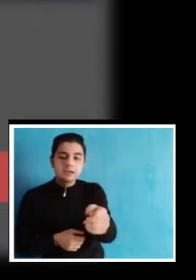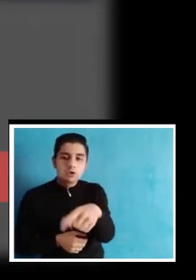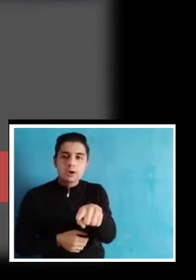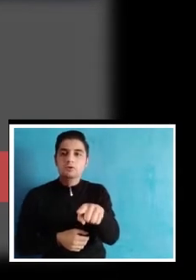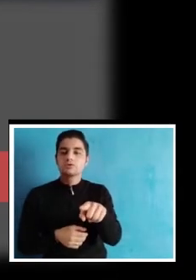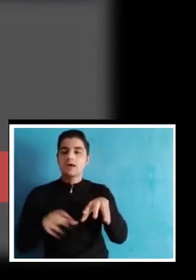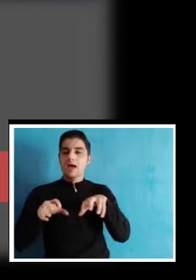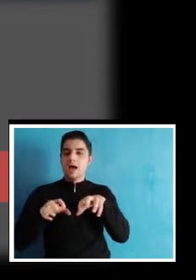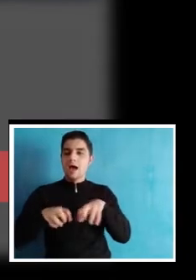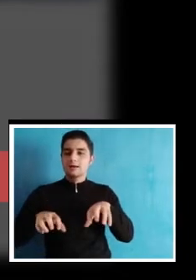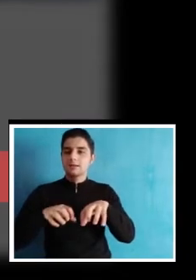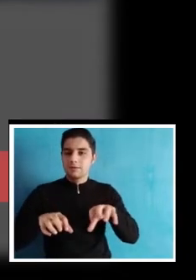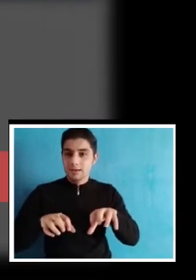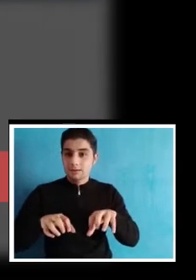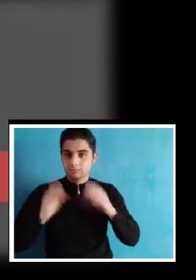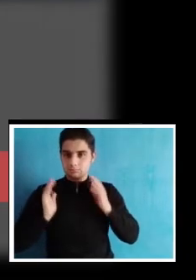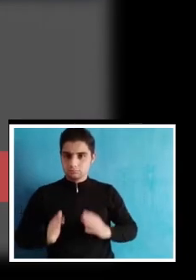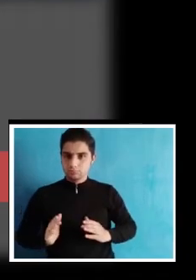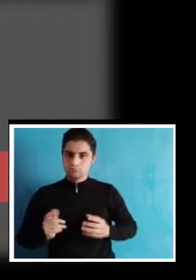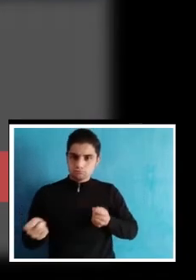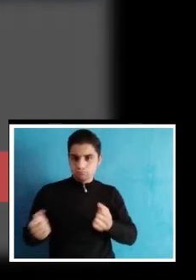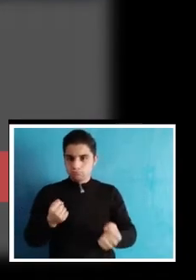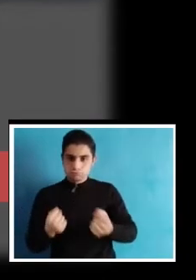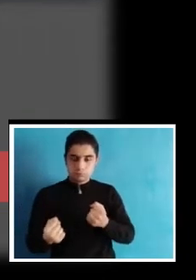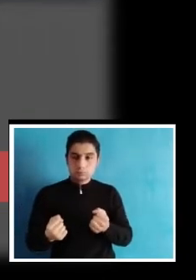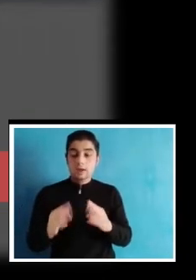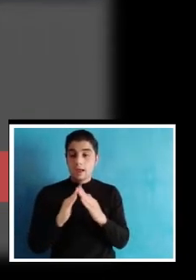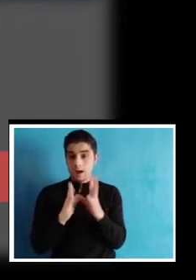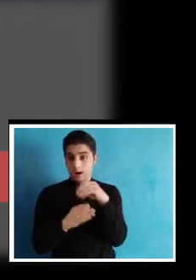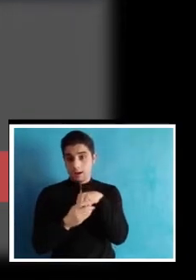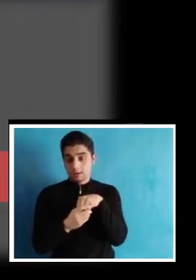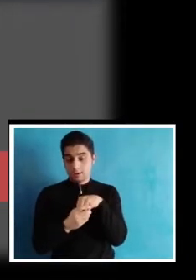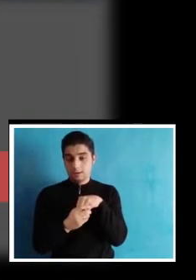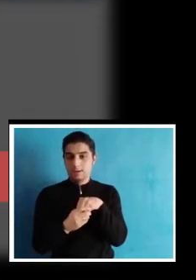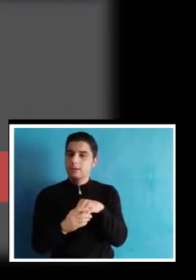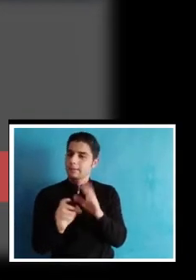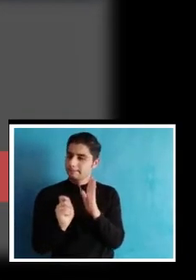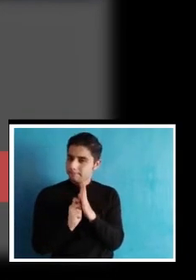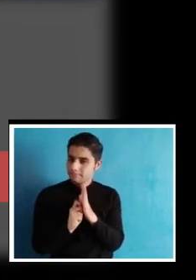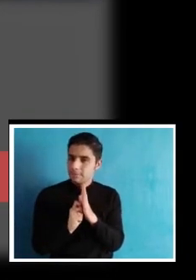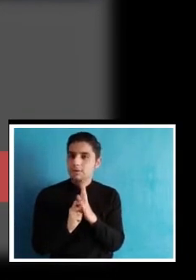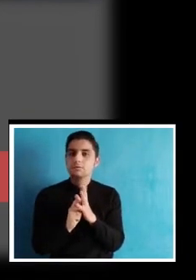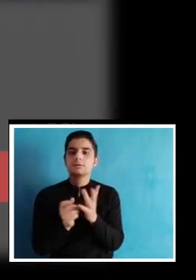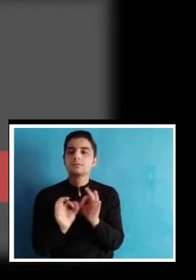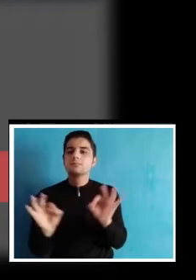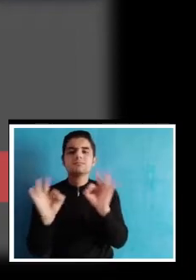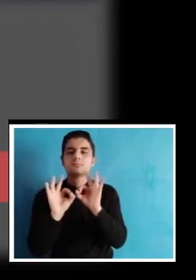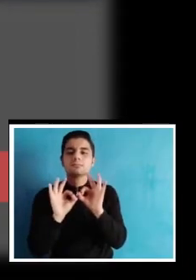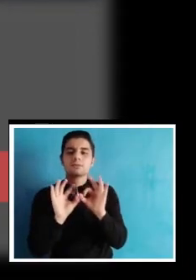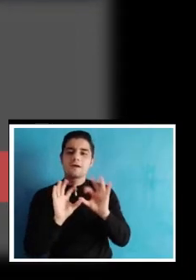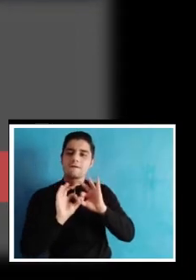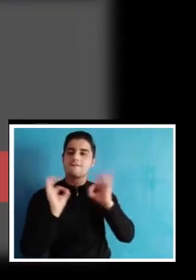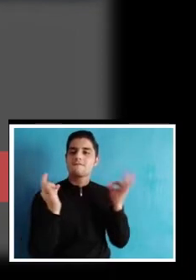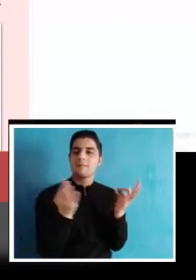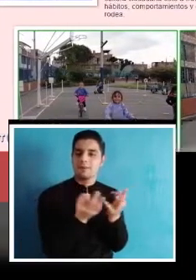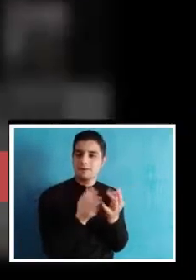nuestros niños actividades físicas en casa, pero muy importante en familia.